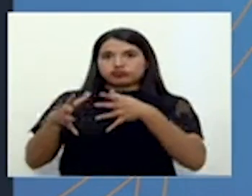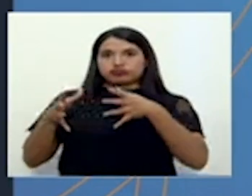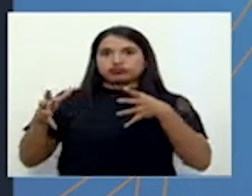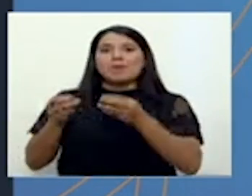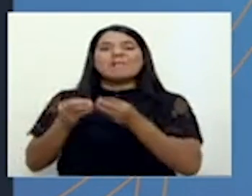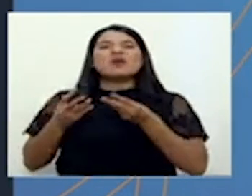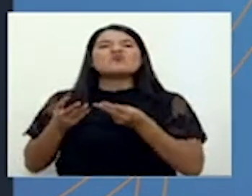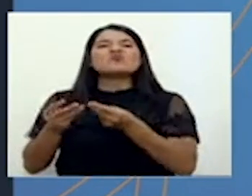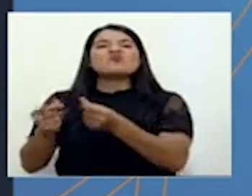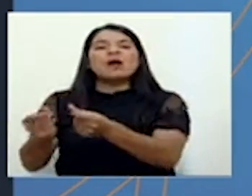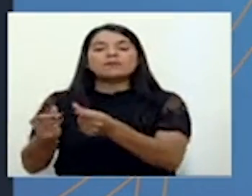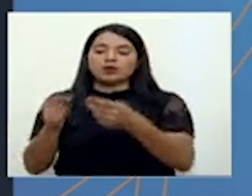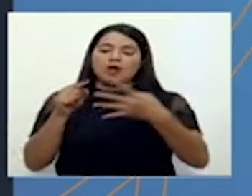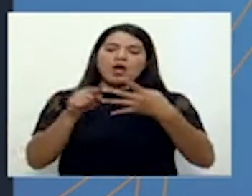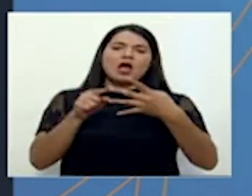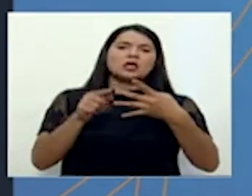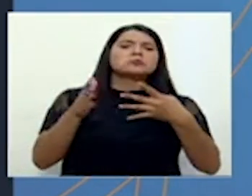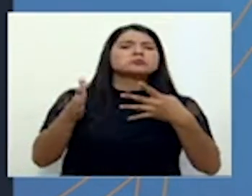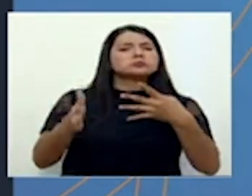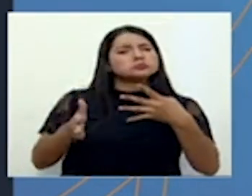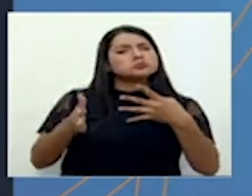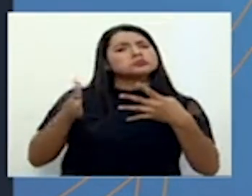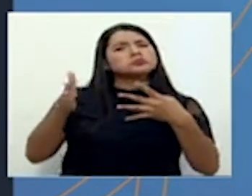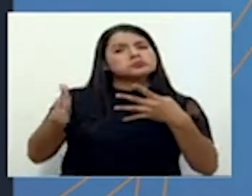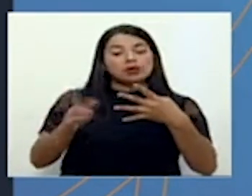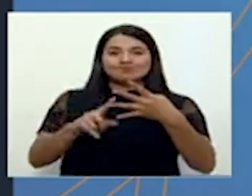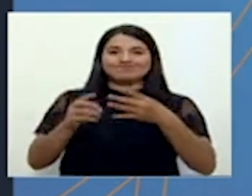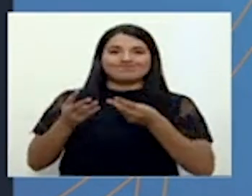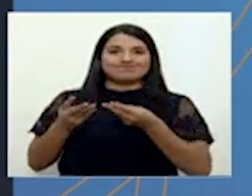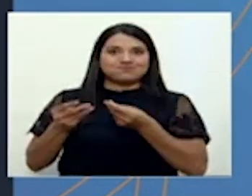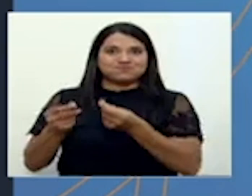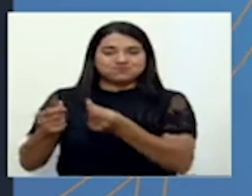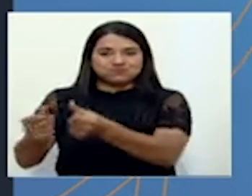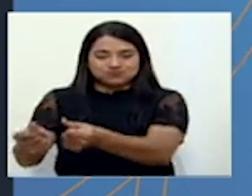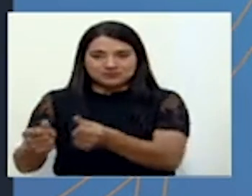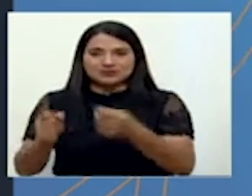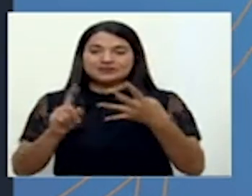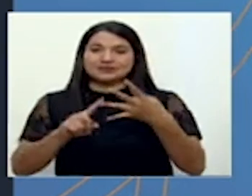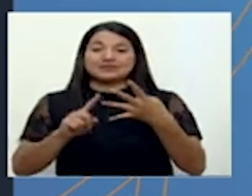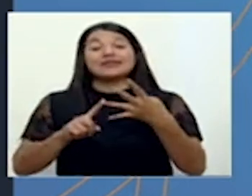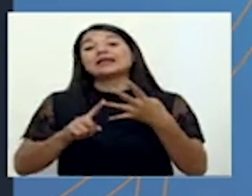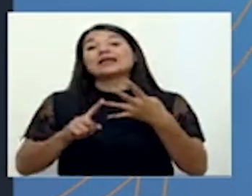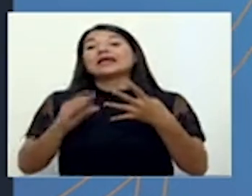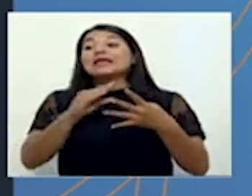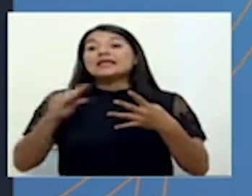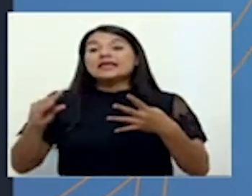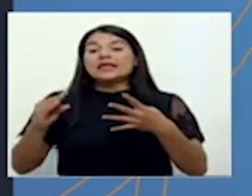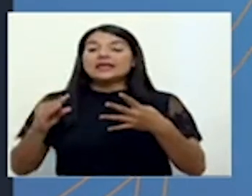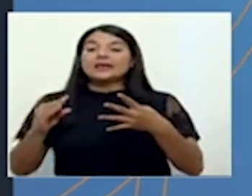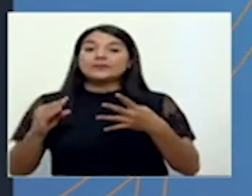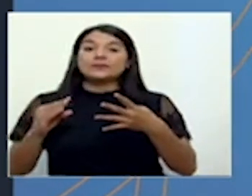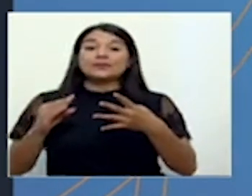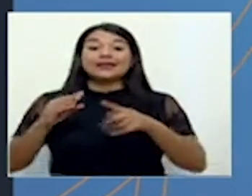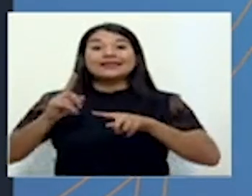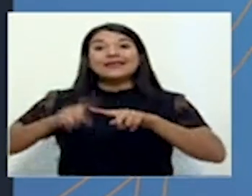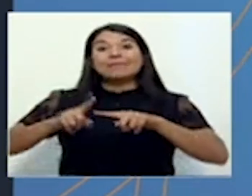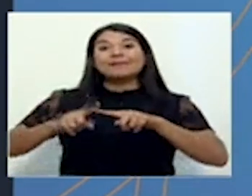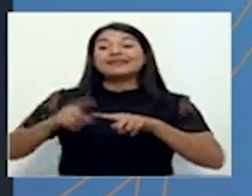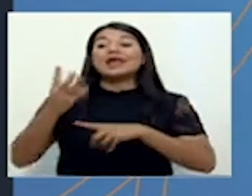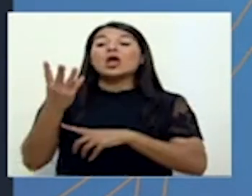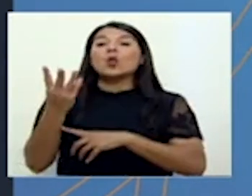recordemos que nuestra ocupación hospitalaria se mide en función de la red hospitalaria del sistema y no de un hospital en particular.